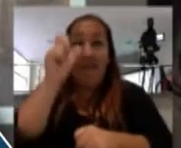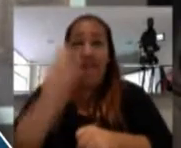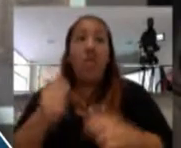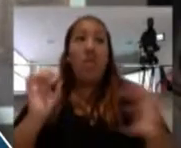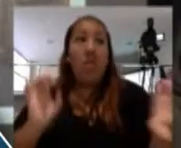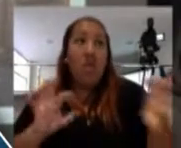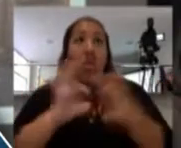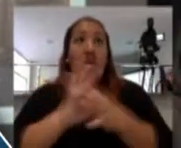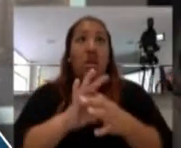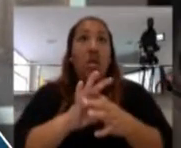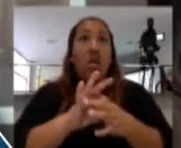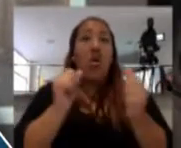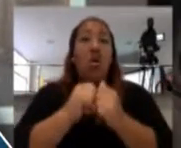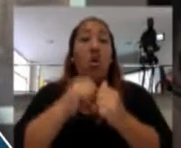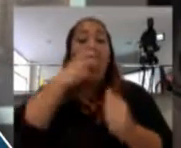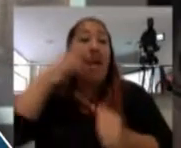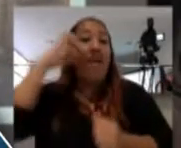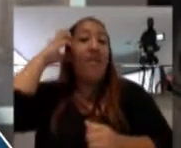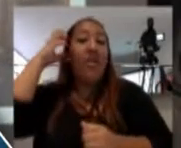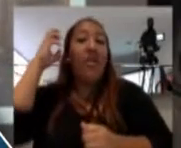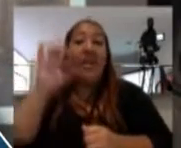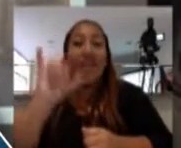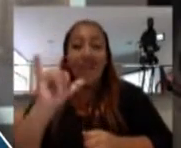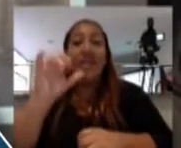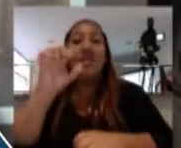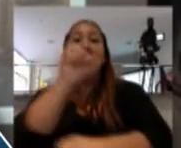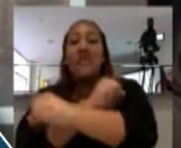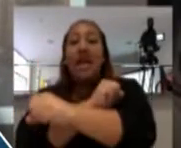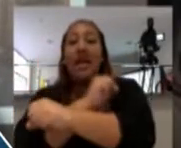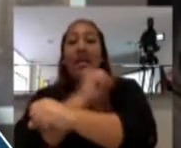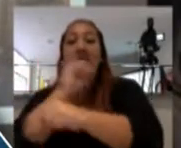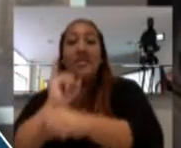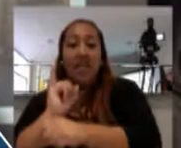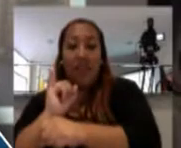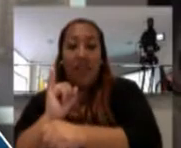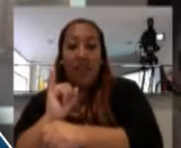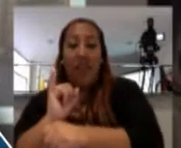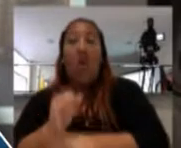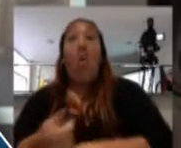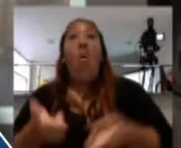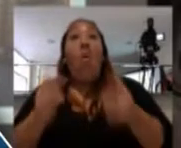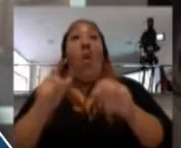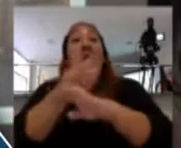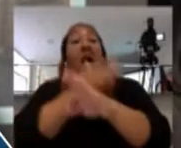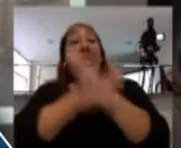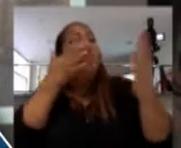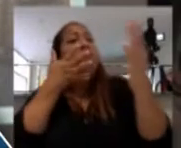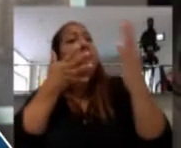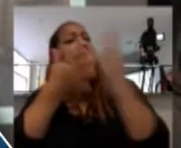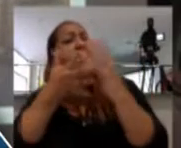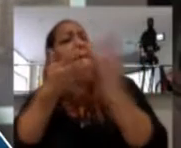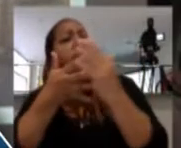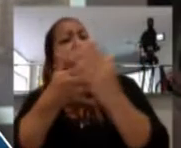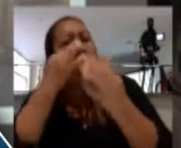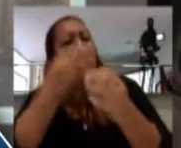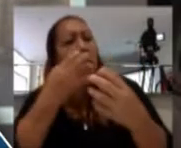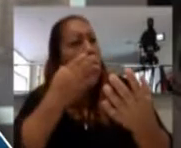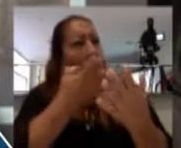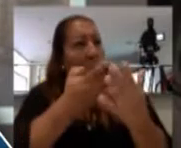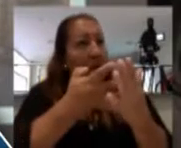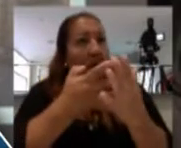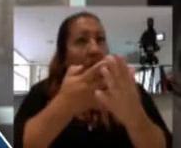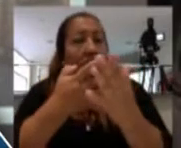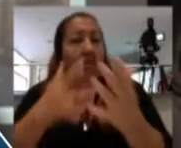poder unir Miraflores con San Isidro. Cuando tuvimos la oportunidad de comprobar esta situación, tuve